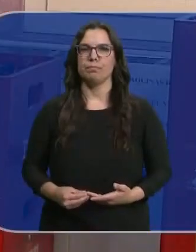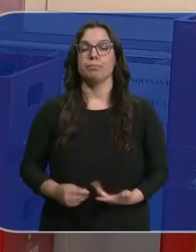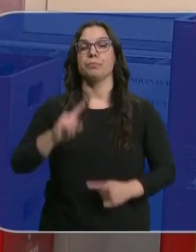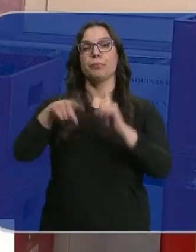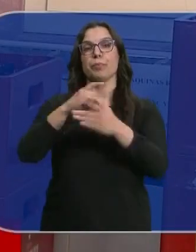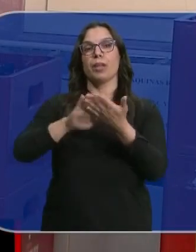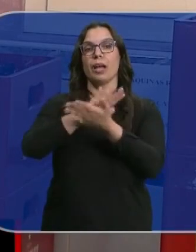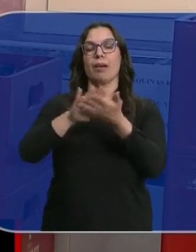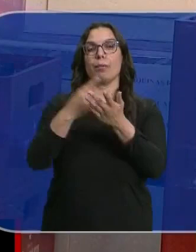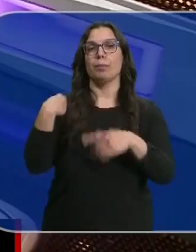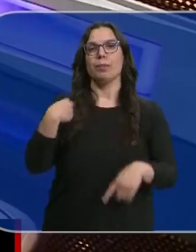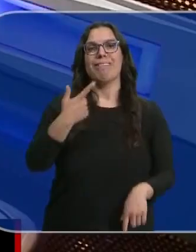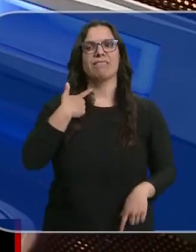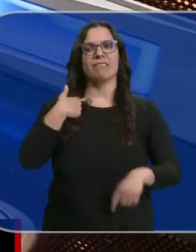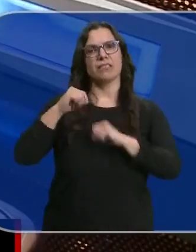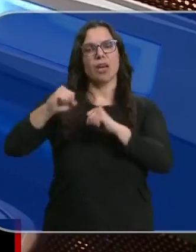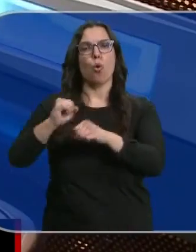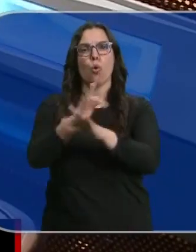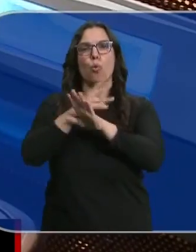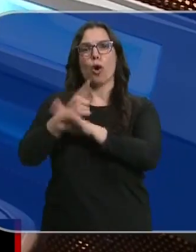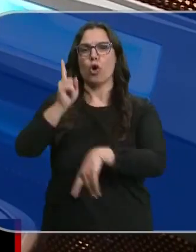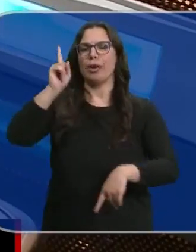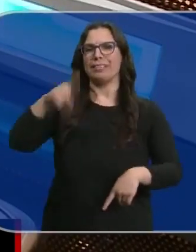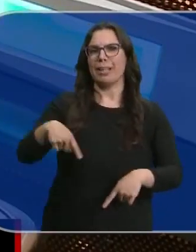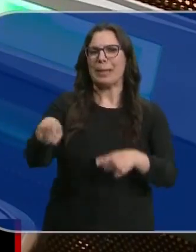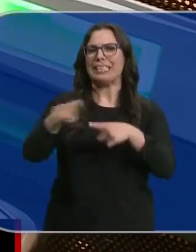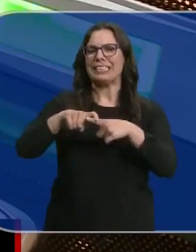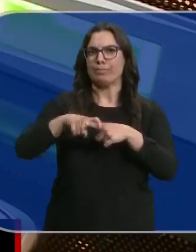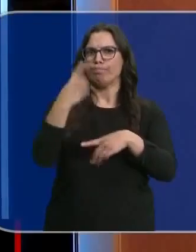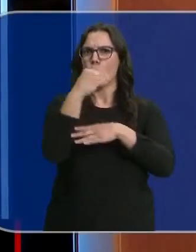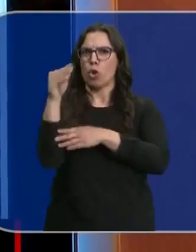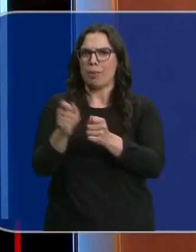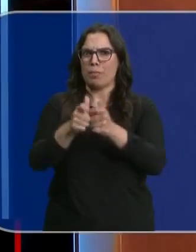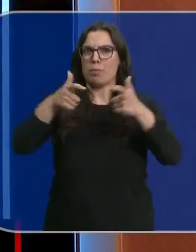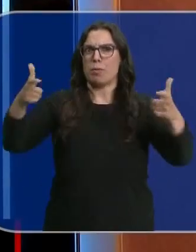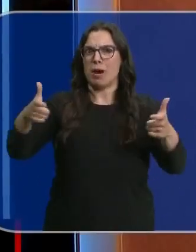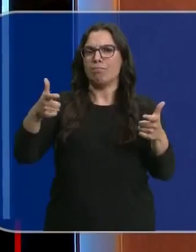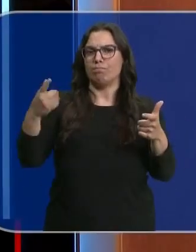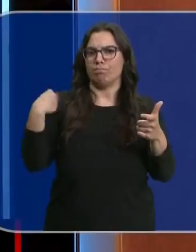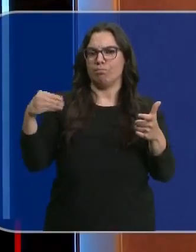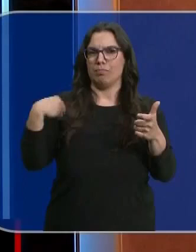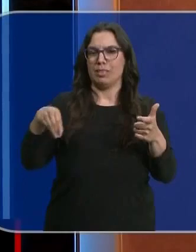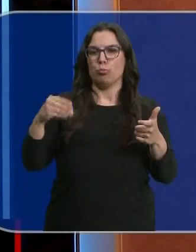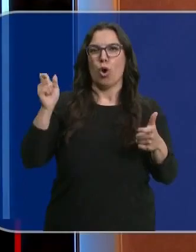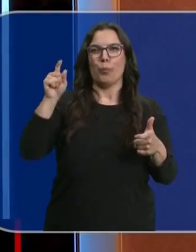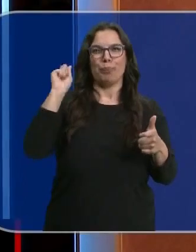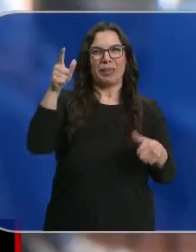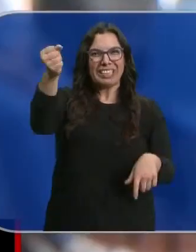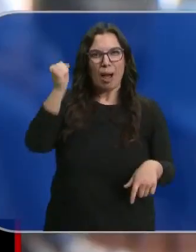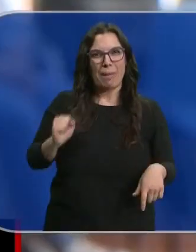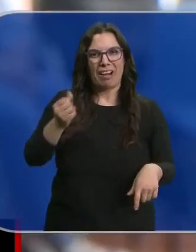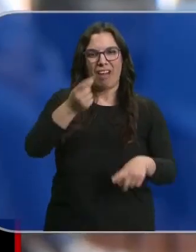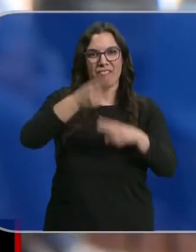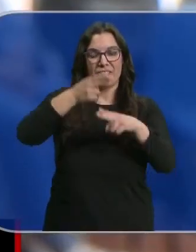Les hablaremos de las adicciones al juego y de los cambios de tendencia. Cada vez más jóvenes están enganchados a las tragaperras de los bares. Las